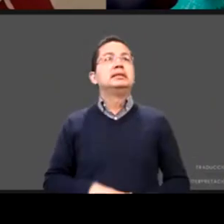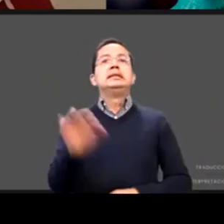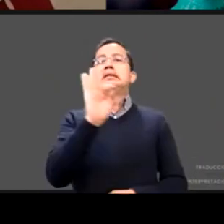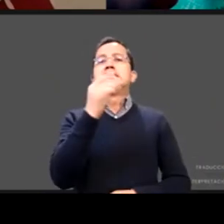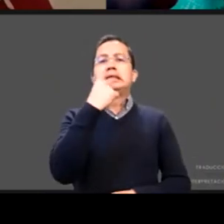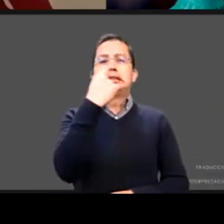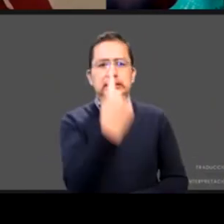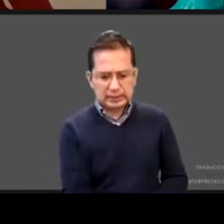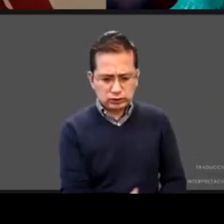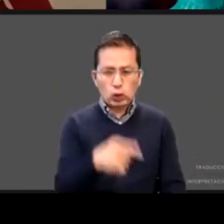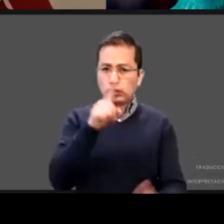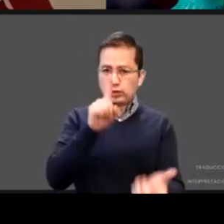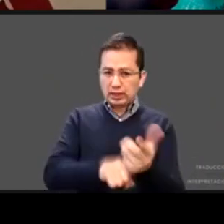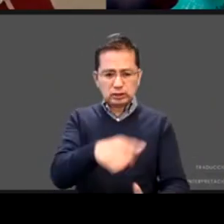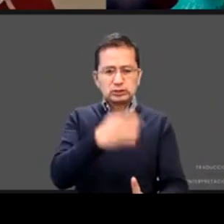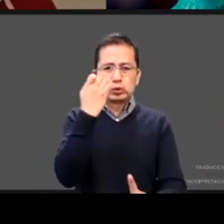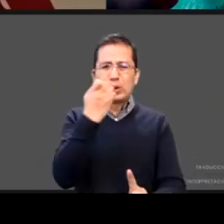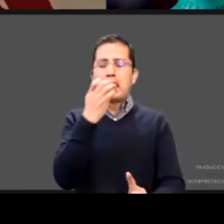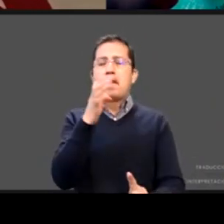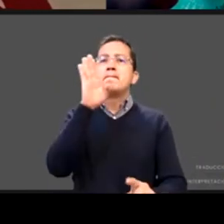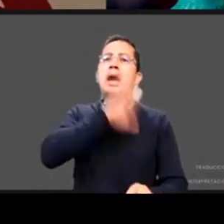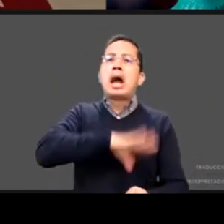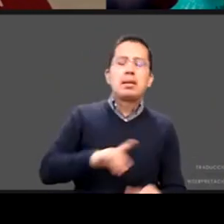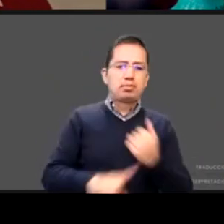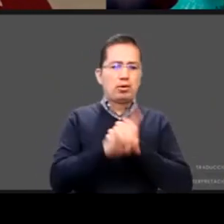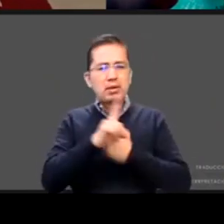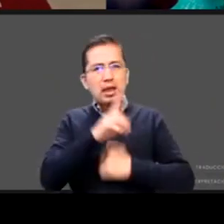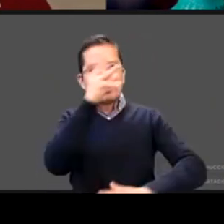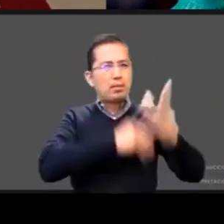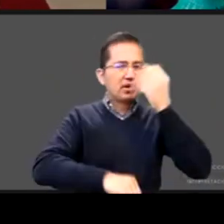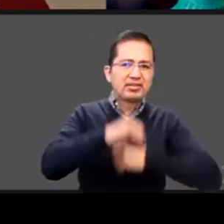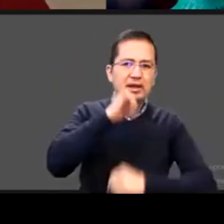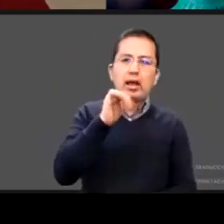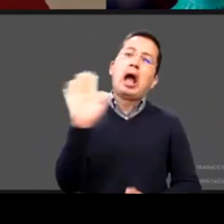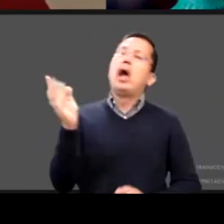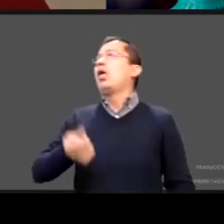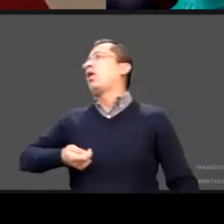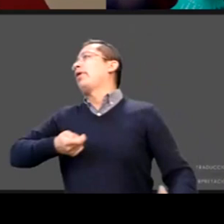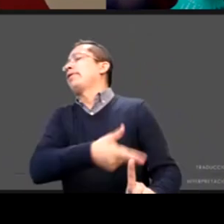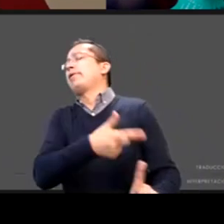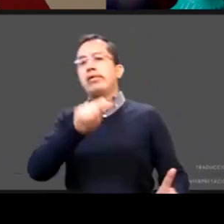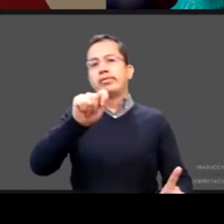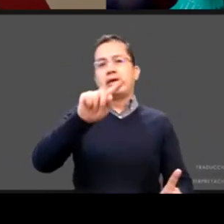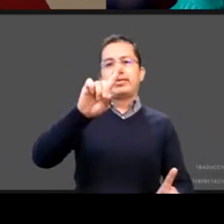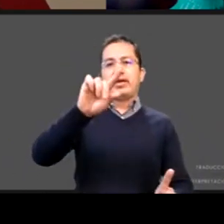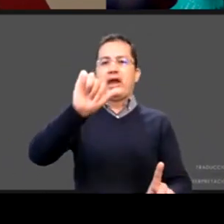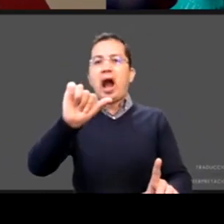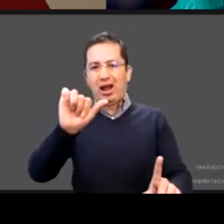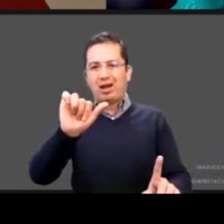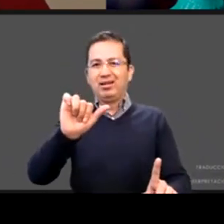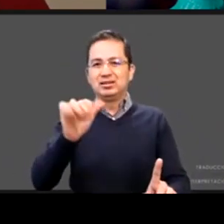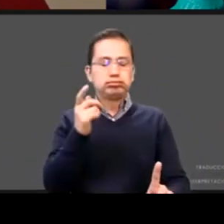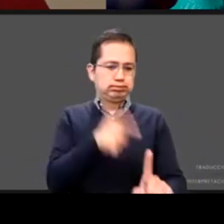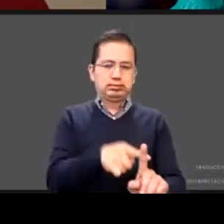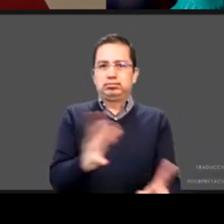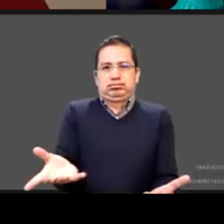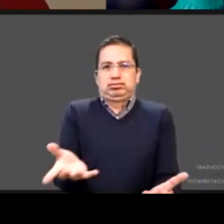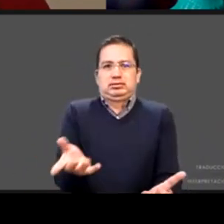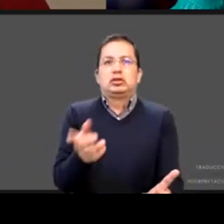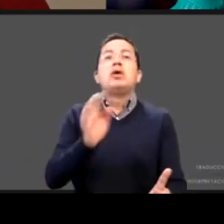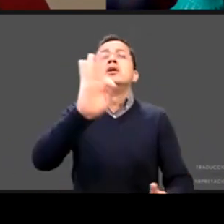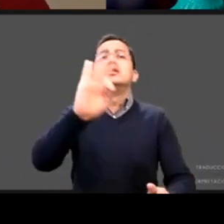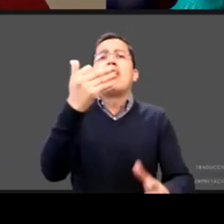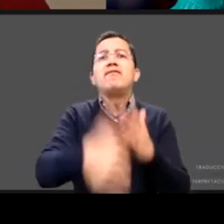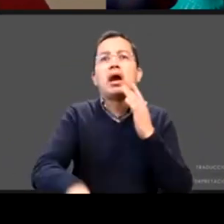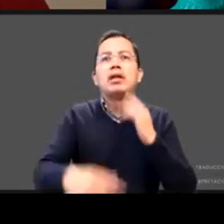aprendiendo y pueden decir el niño tiene déficit de atención pero si no nos damos cuenta que ese niño no ve y ese niño a lo mejor lo que pasa es que pues no pone atención